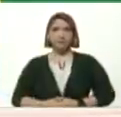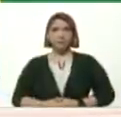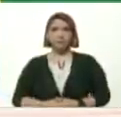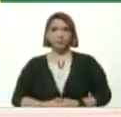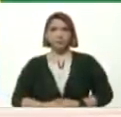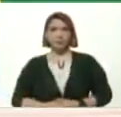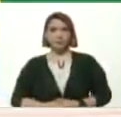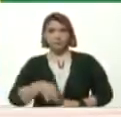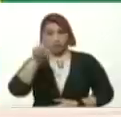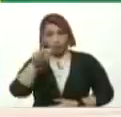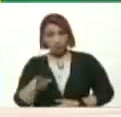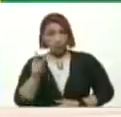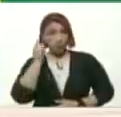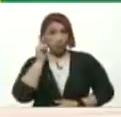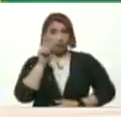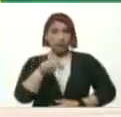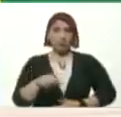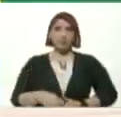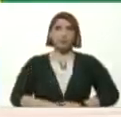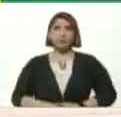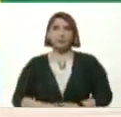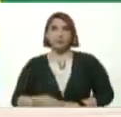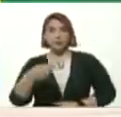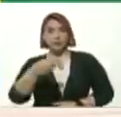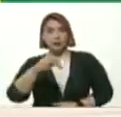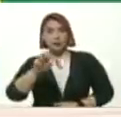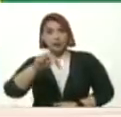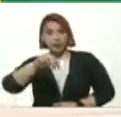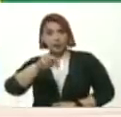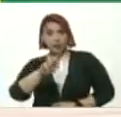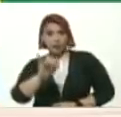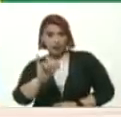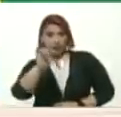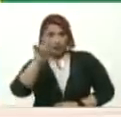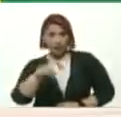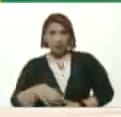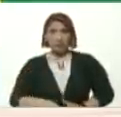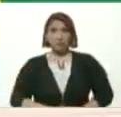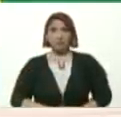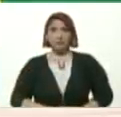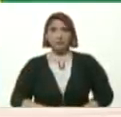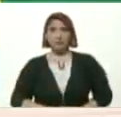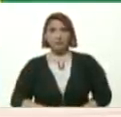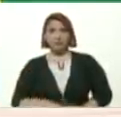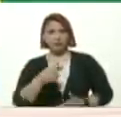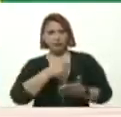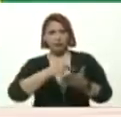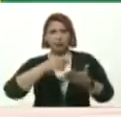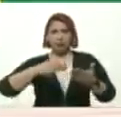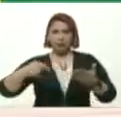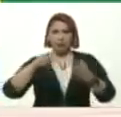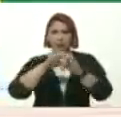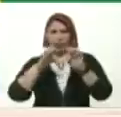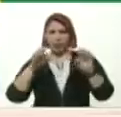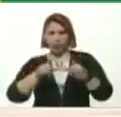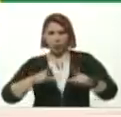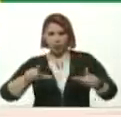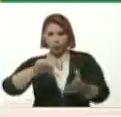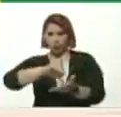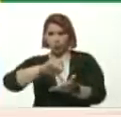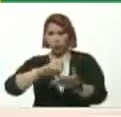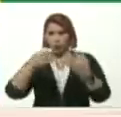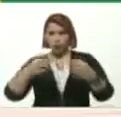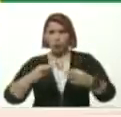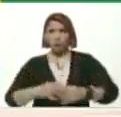Rosángela Orozco Henry Ren Lenin Moreno Escriben Educación Lugarizada Desde lo